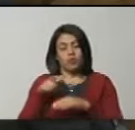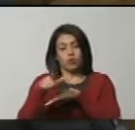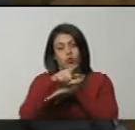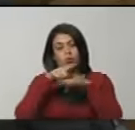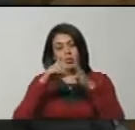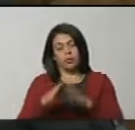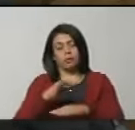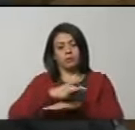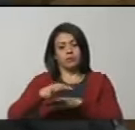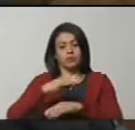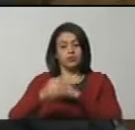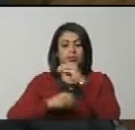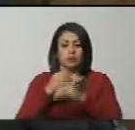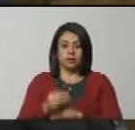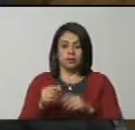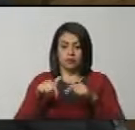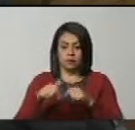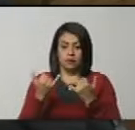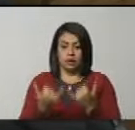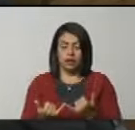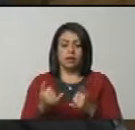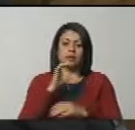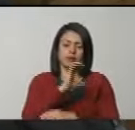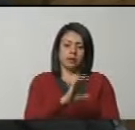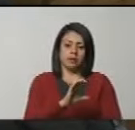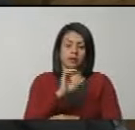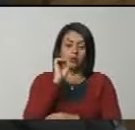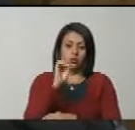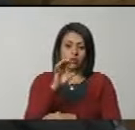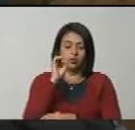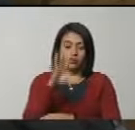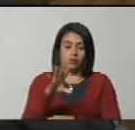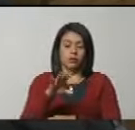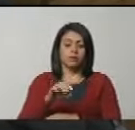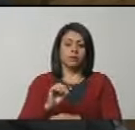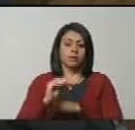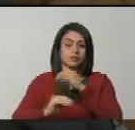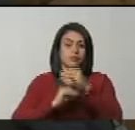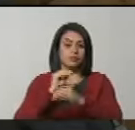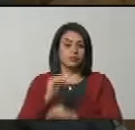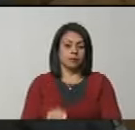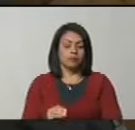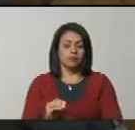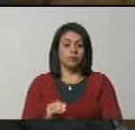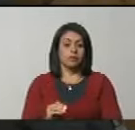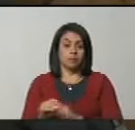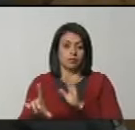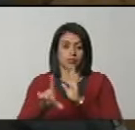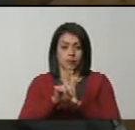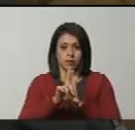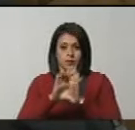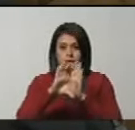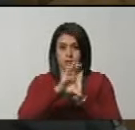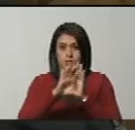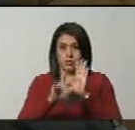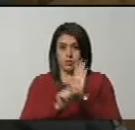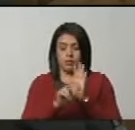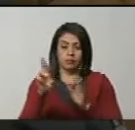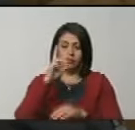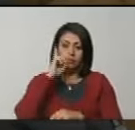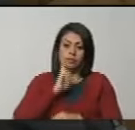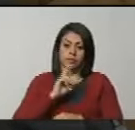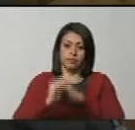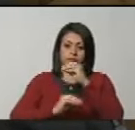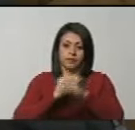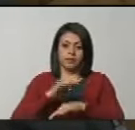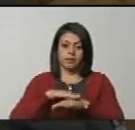y a los municipios que lo conformen. El Consejo Legislativo ejercerá las funciones que le otorga la Constitución de la República Bolivariana de